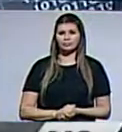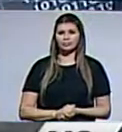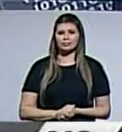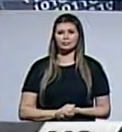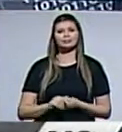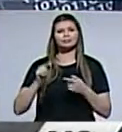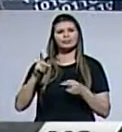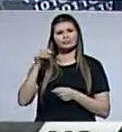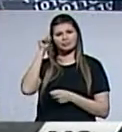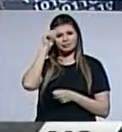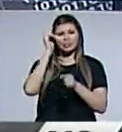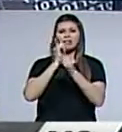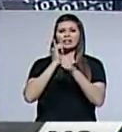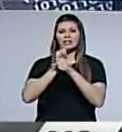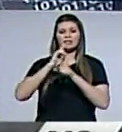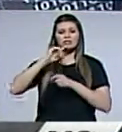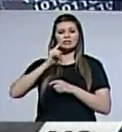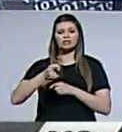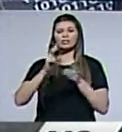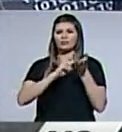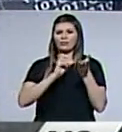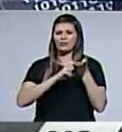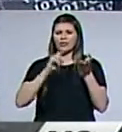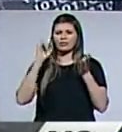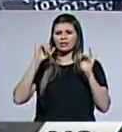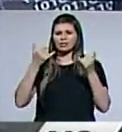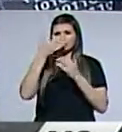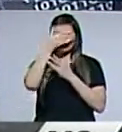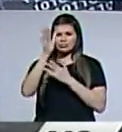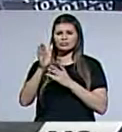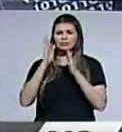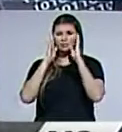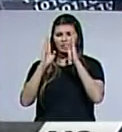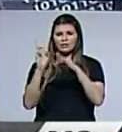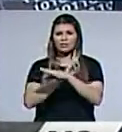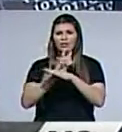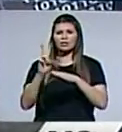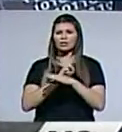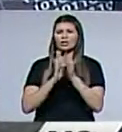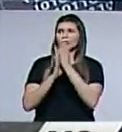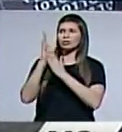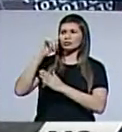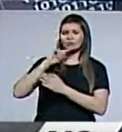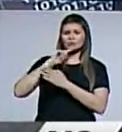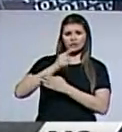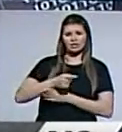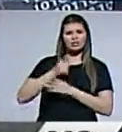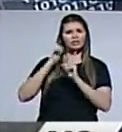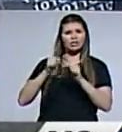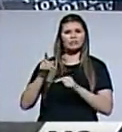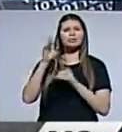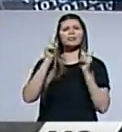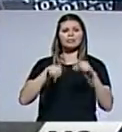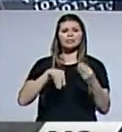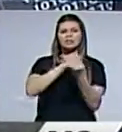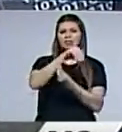La Iglesia tiene el mandato bíblico de estar despierta. Estar despierta a lo que el Señor le indique y a lo que ocurre en la